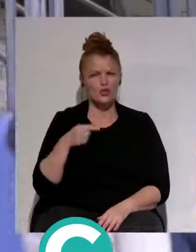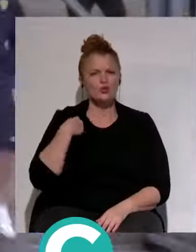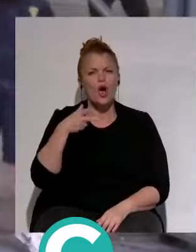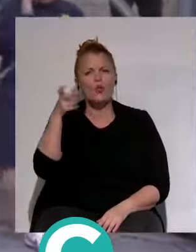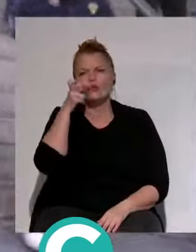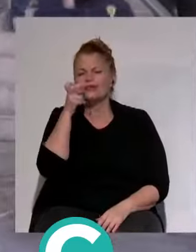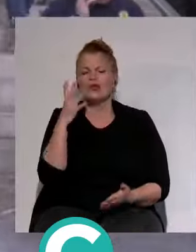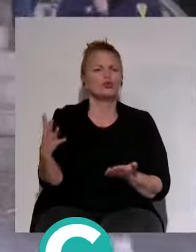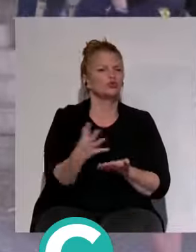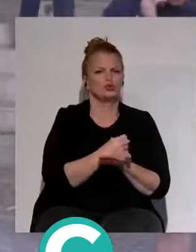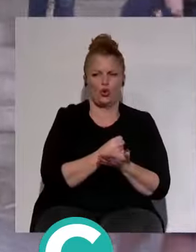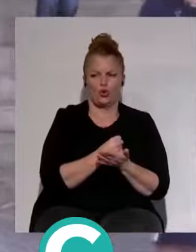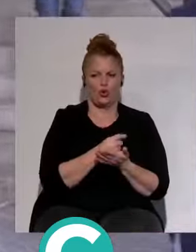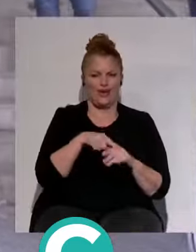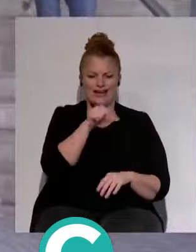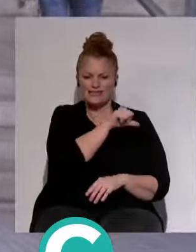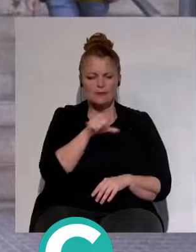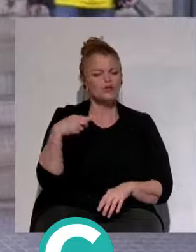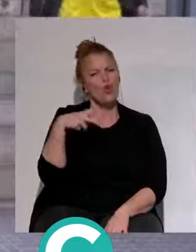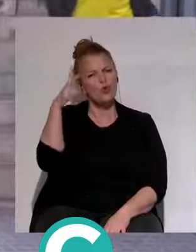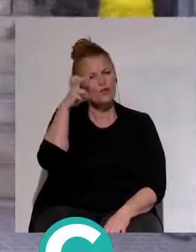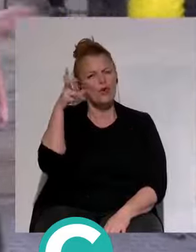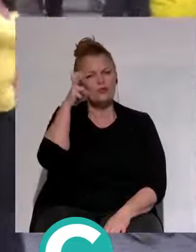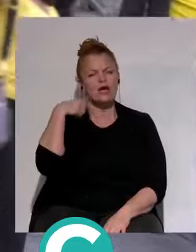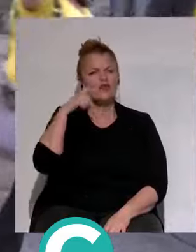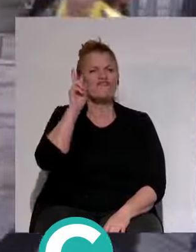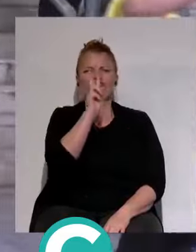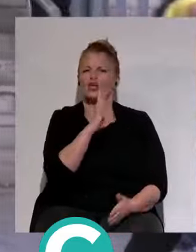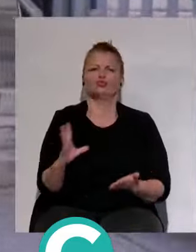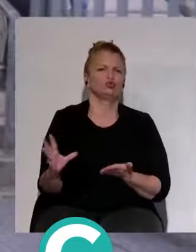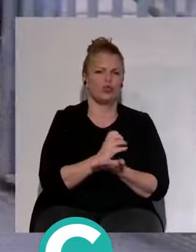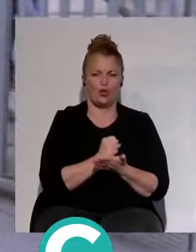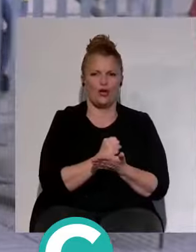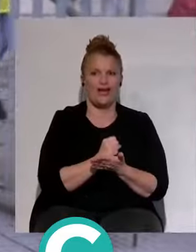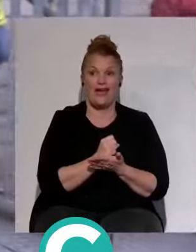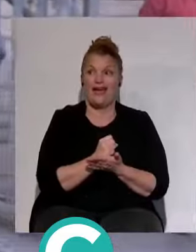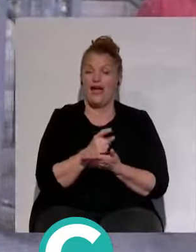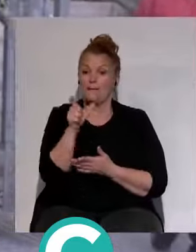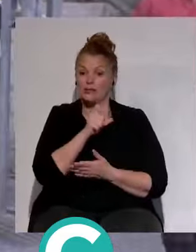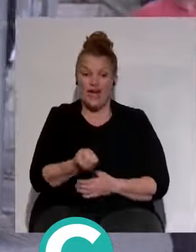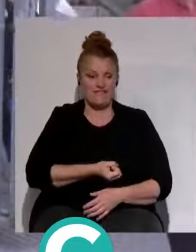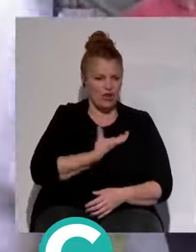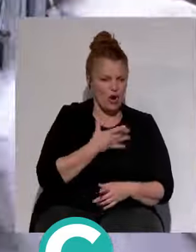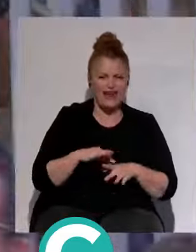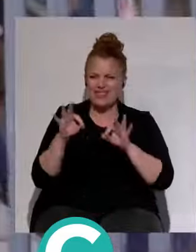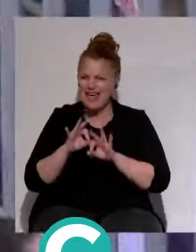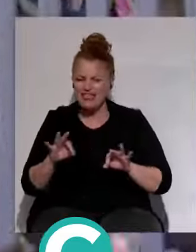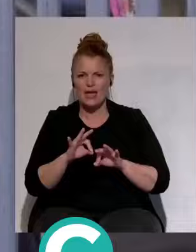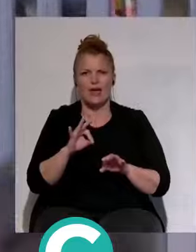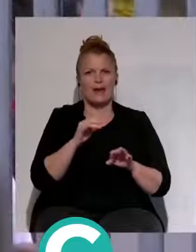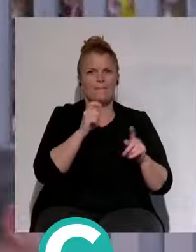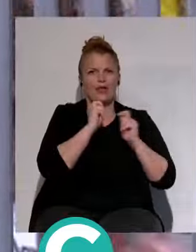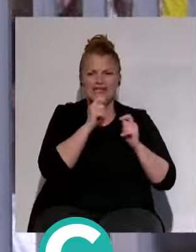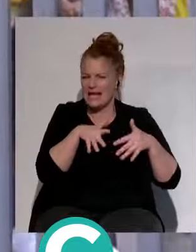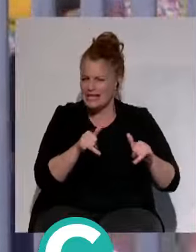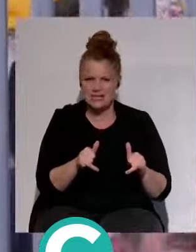el CADI. Es la única semana que me he dedicado a escuchar y verlo todo. Y no ha habido nadie, ningún aficionado, ningún periodista, que